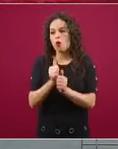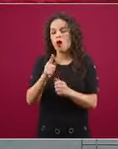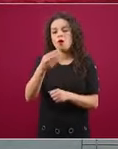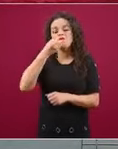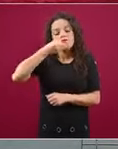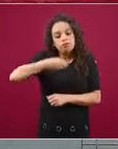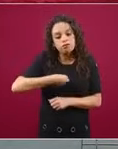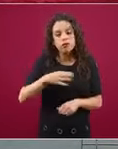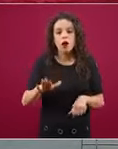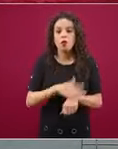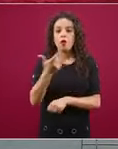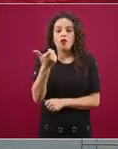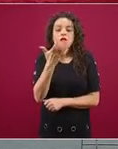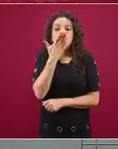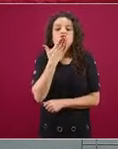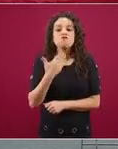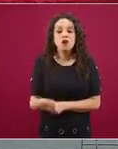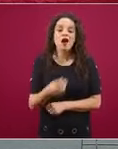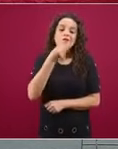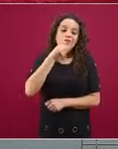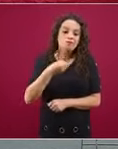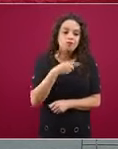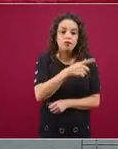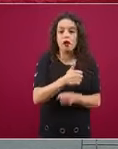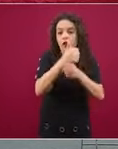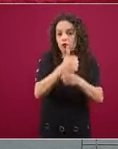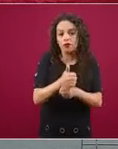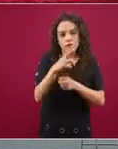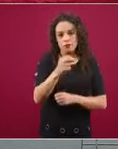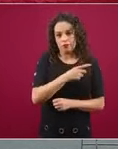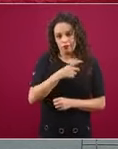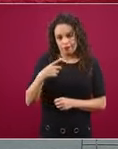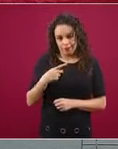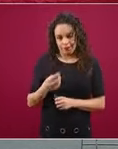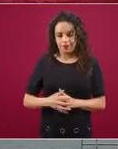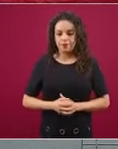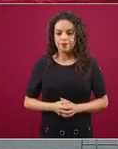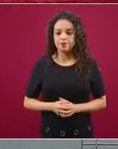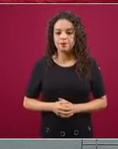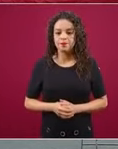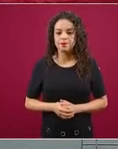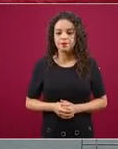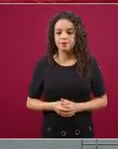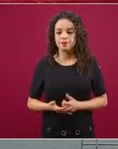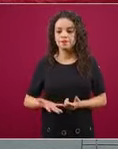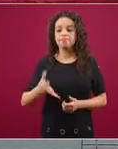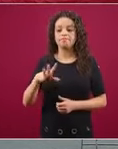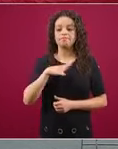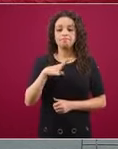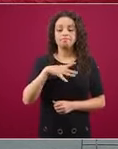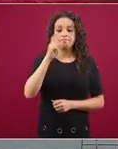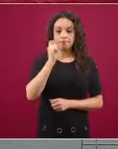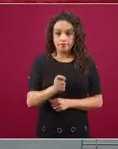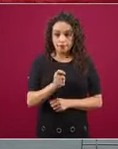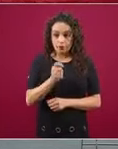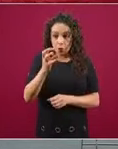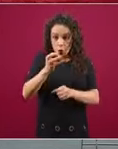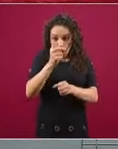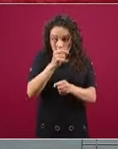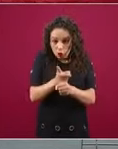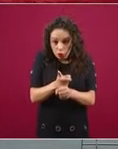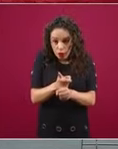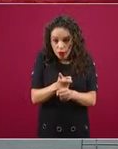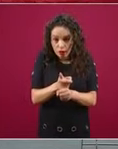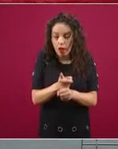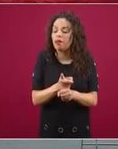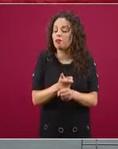aquí yo creo que es muy importante decir que tenemos la oportunidad, porque es una oportunidad poder